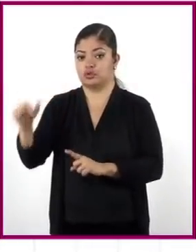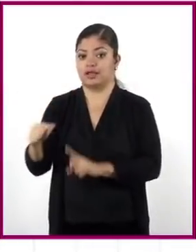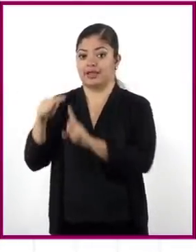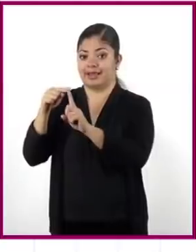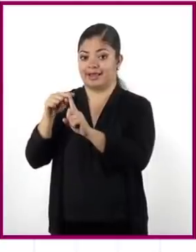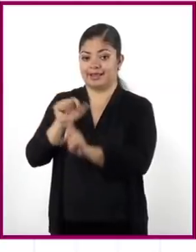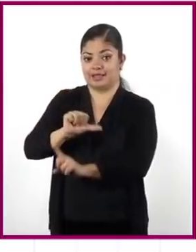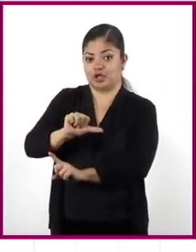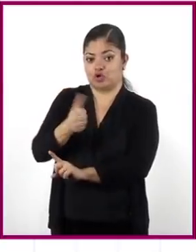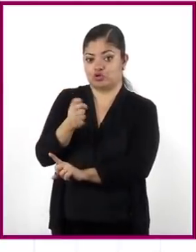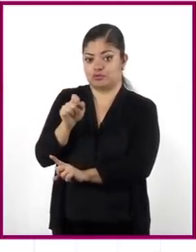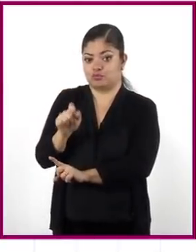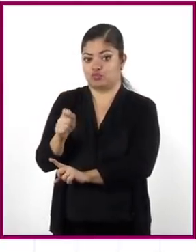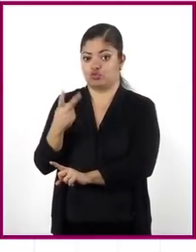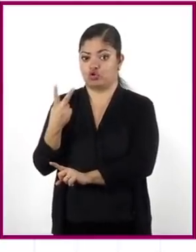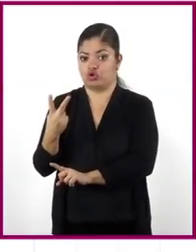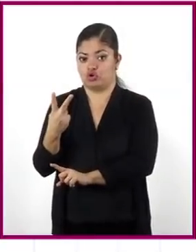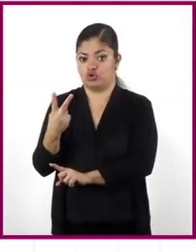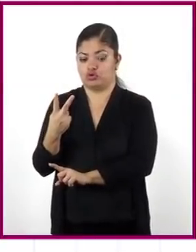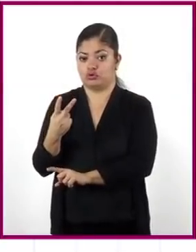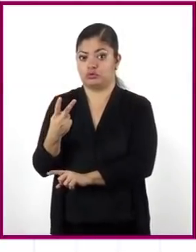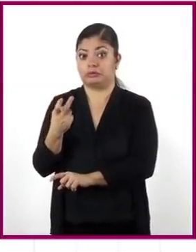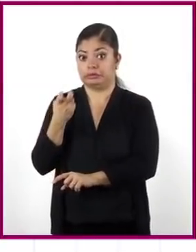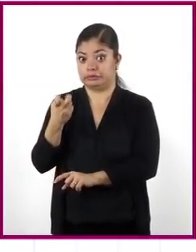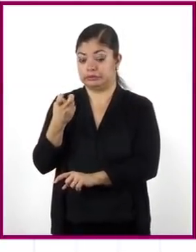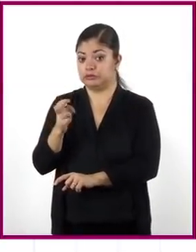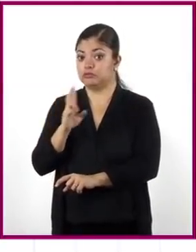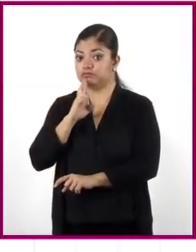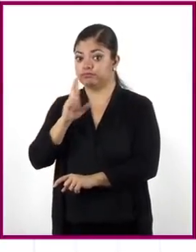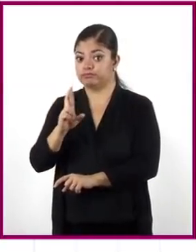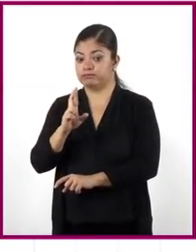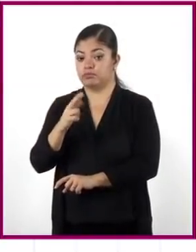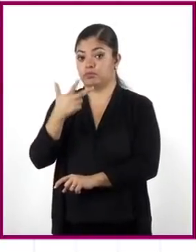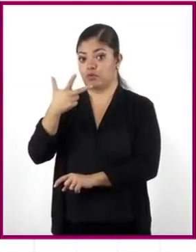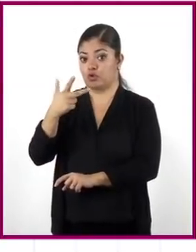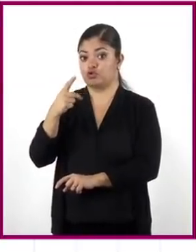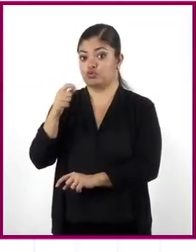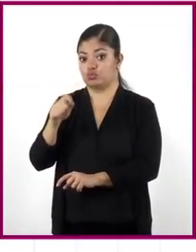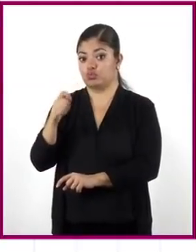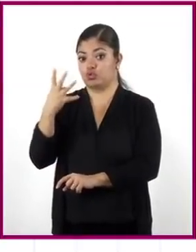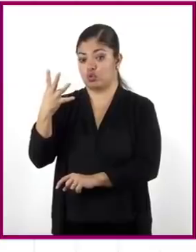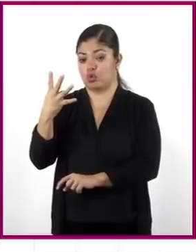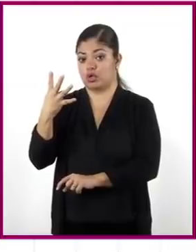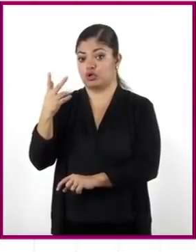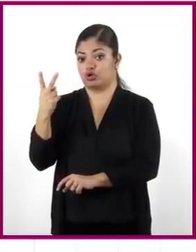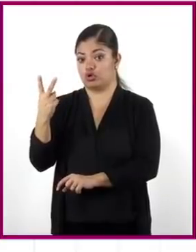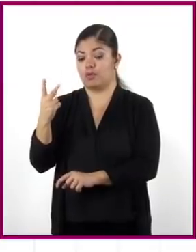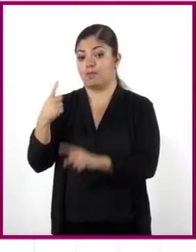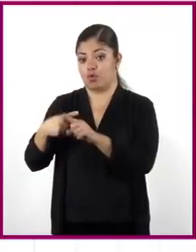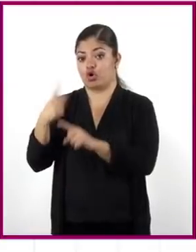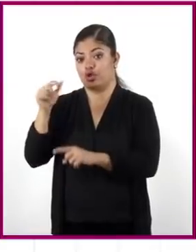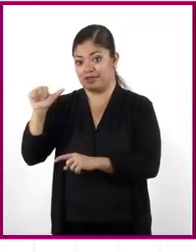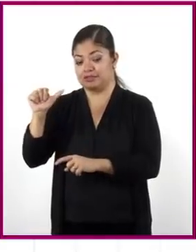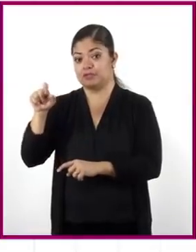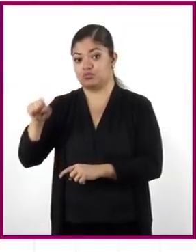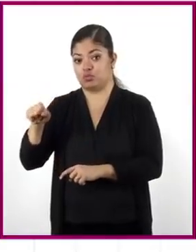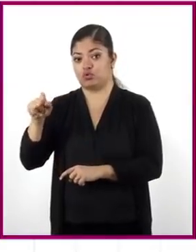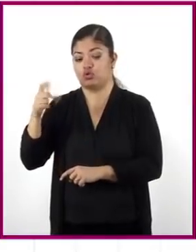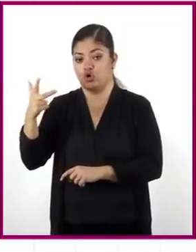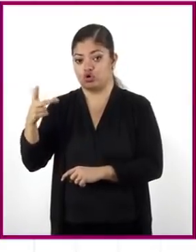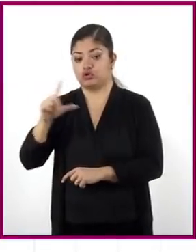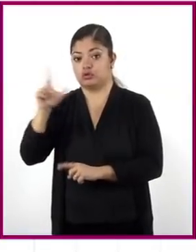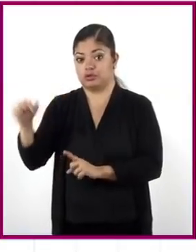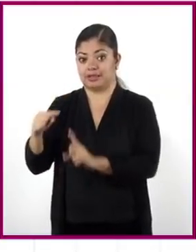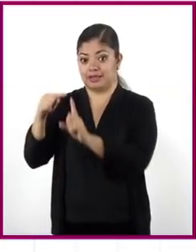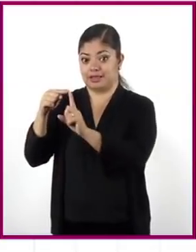entre 11.2. Entonces, 8.4 por 2 da 16.8. Y